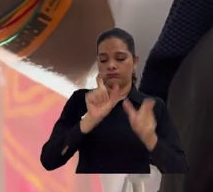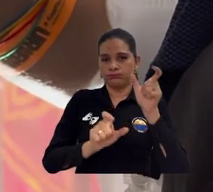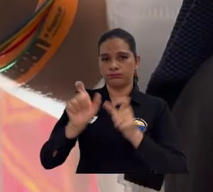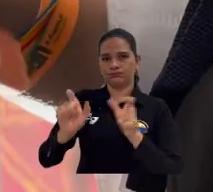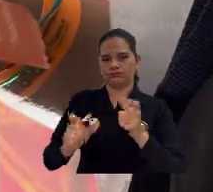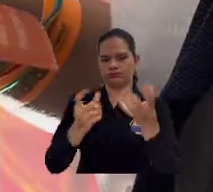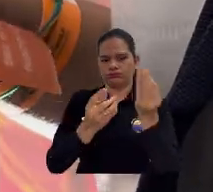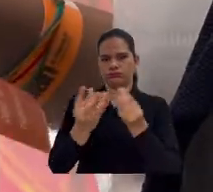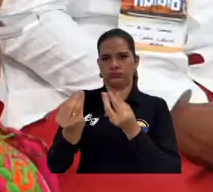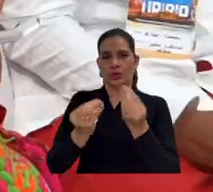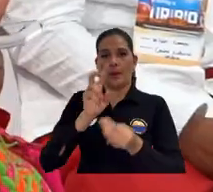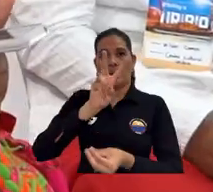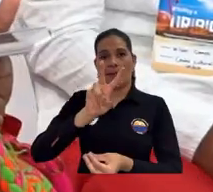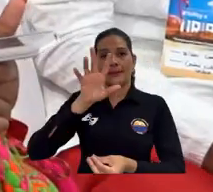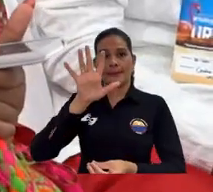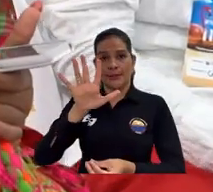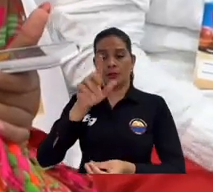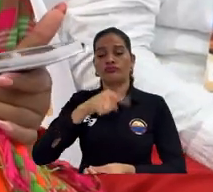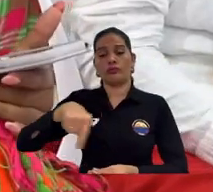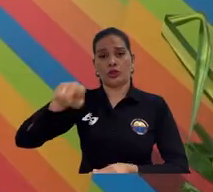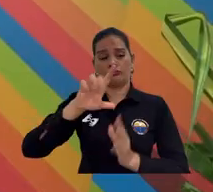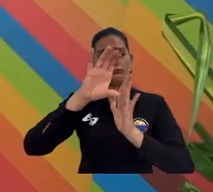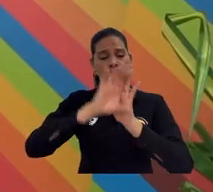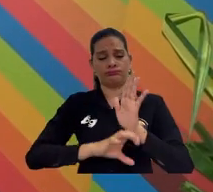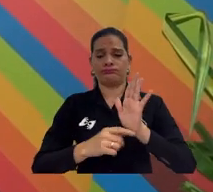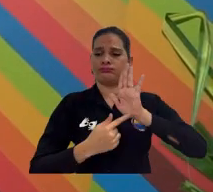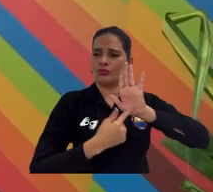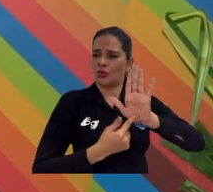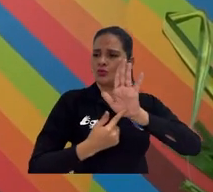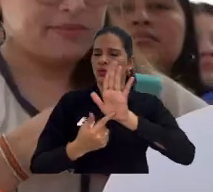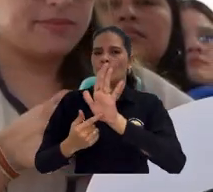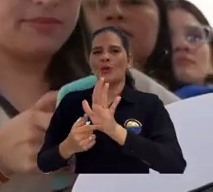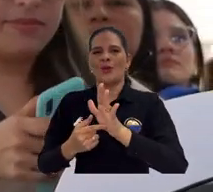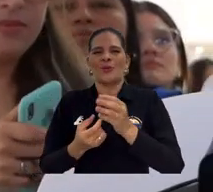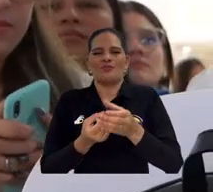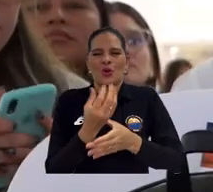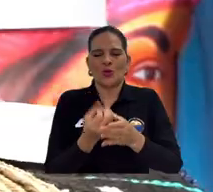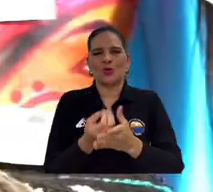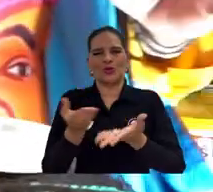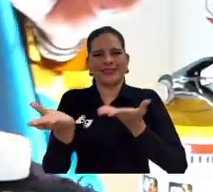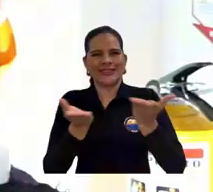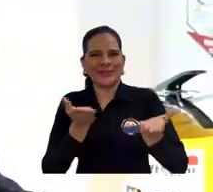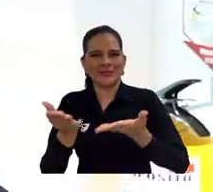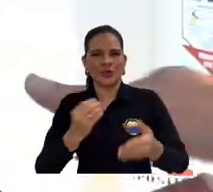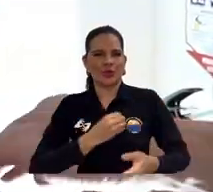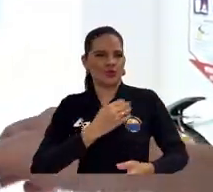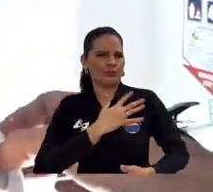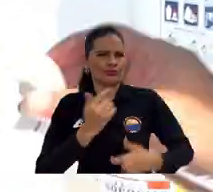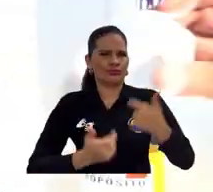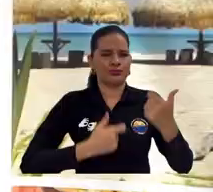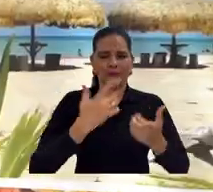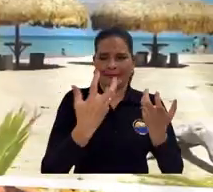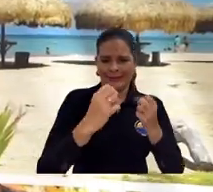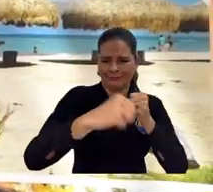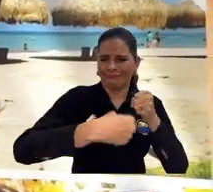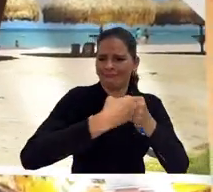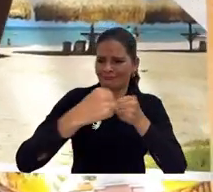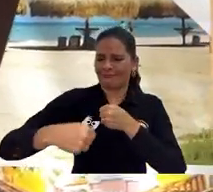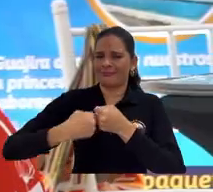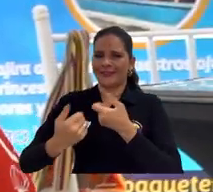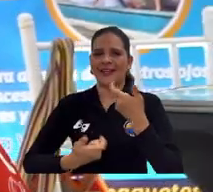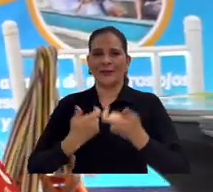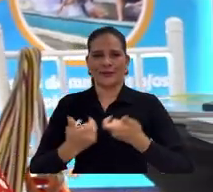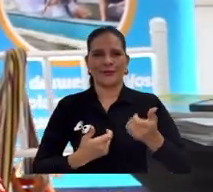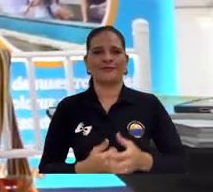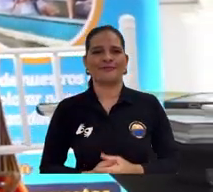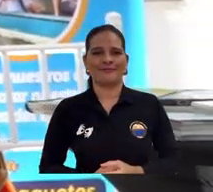25 prestadores certificados exhibieron a agencias turísticas del país sus productos y servicios, logrando nuevas oportunidades